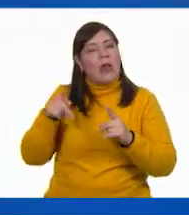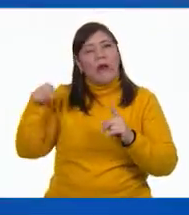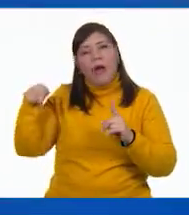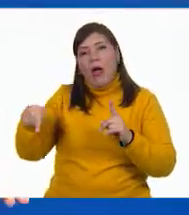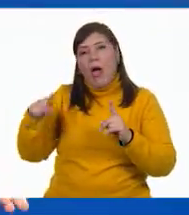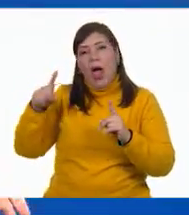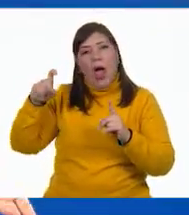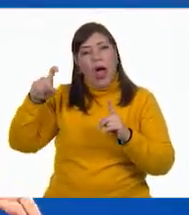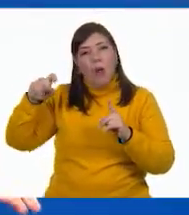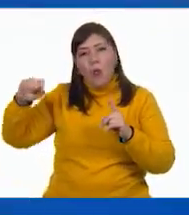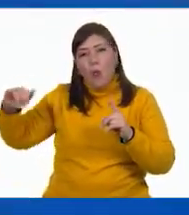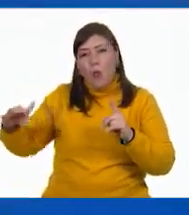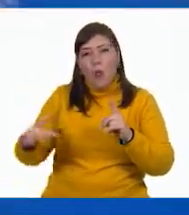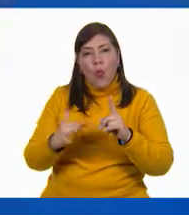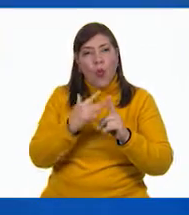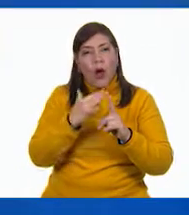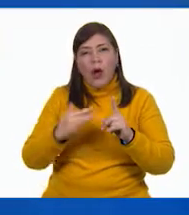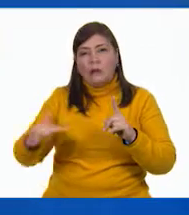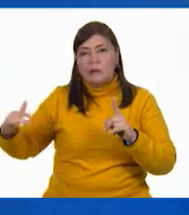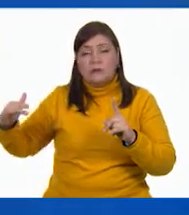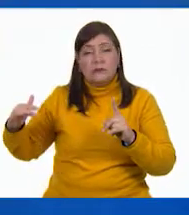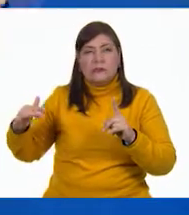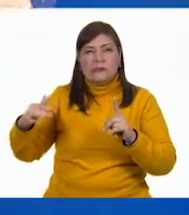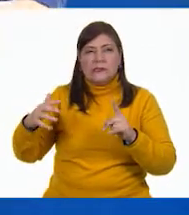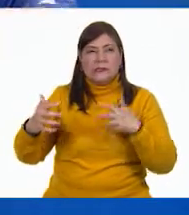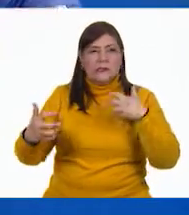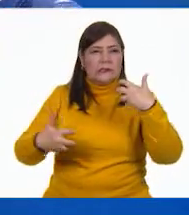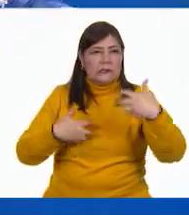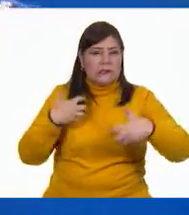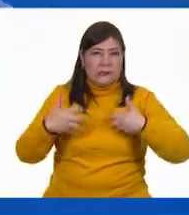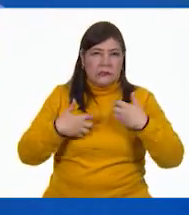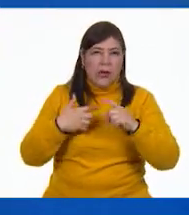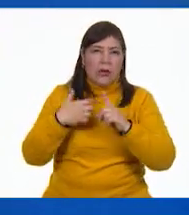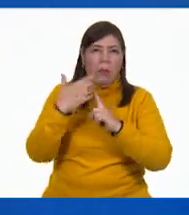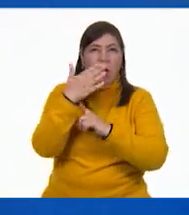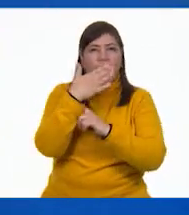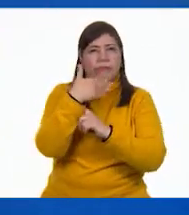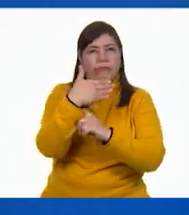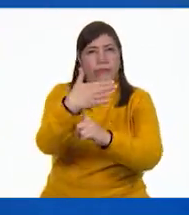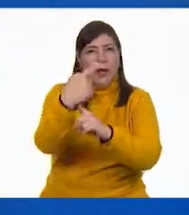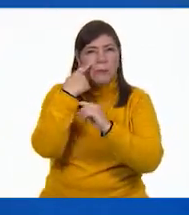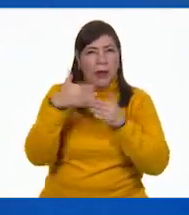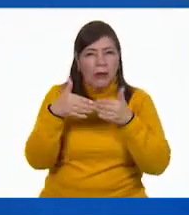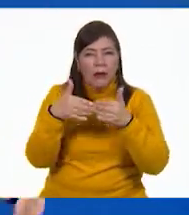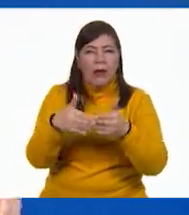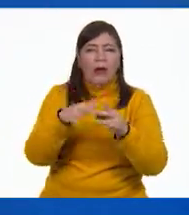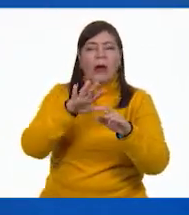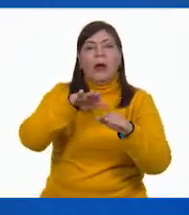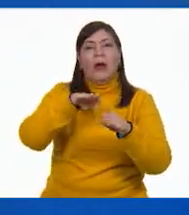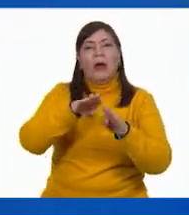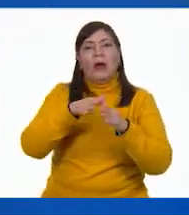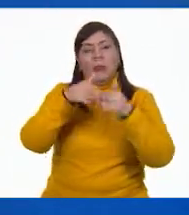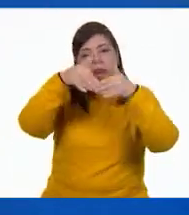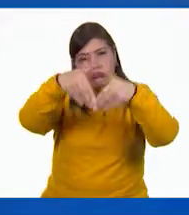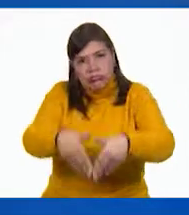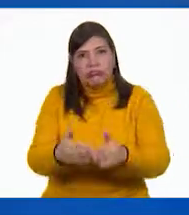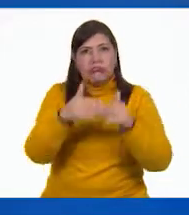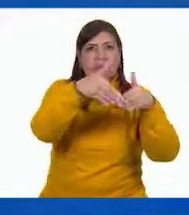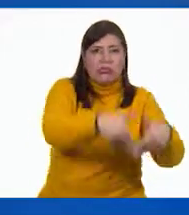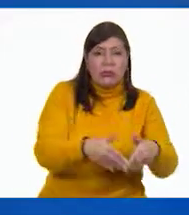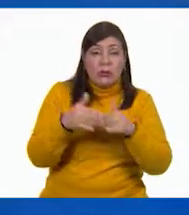furiosa, hacía aquellos veleros naufragar. Hubo noches